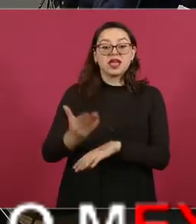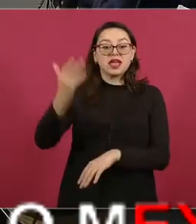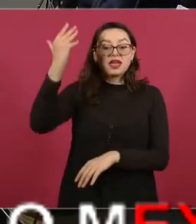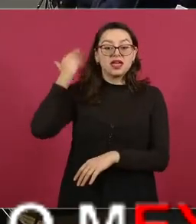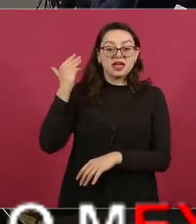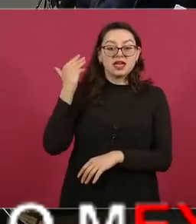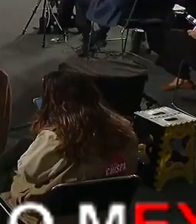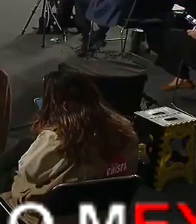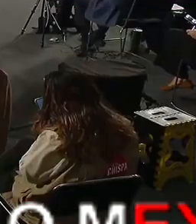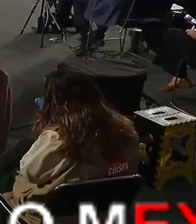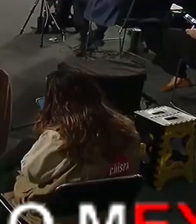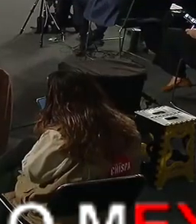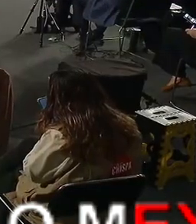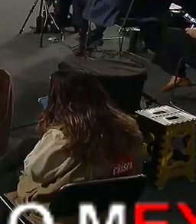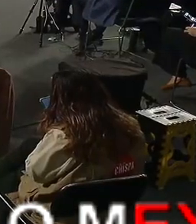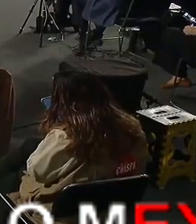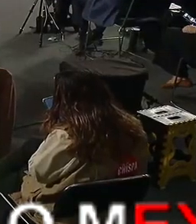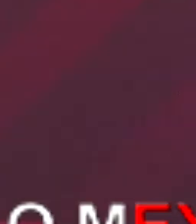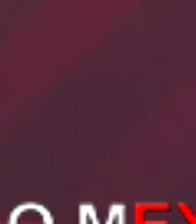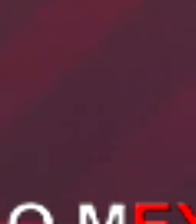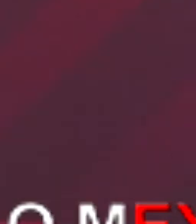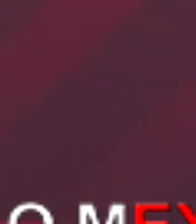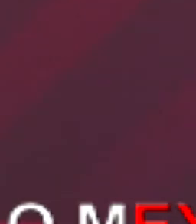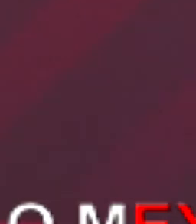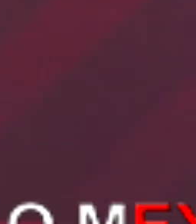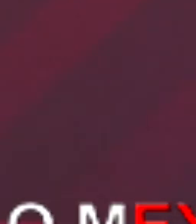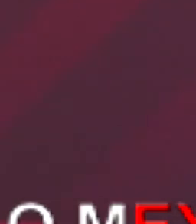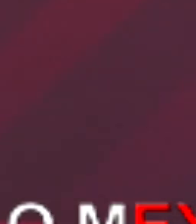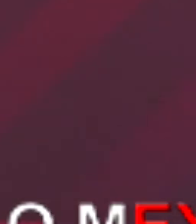soy charro y qué soy